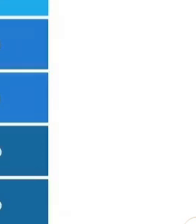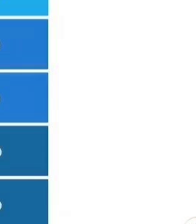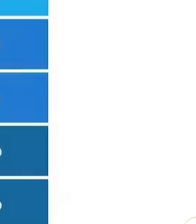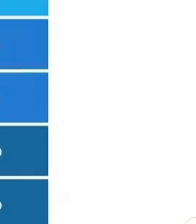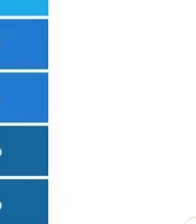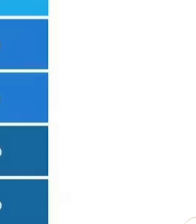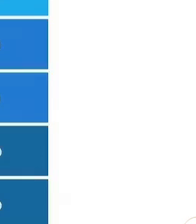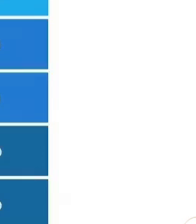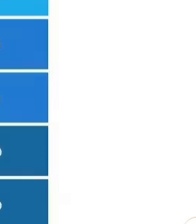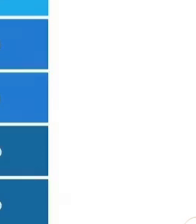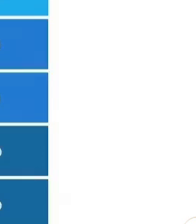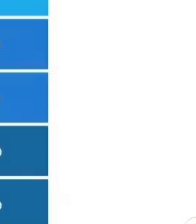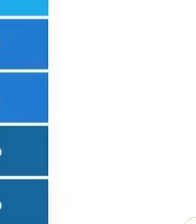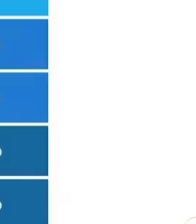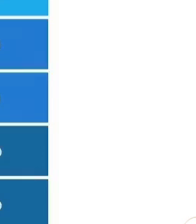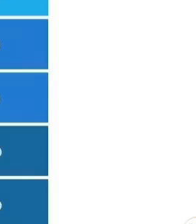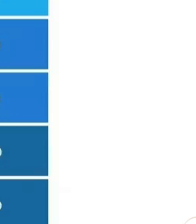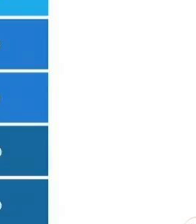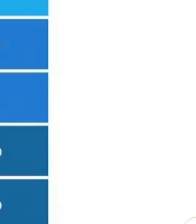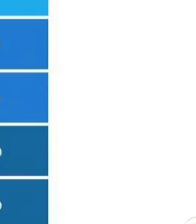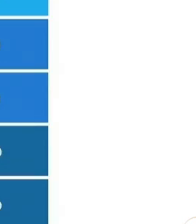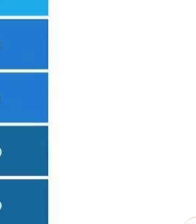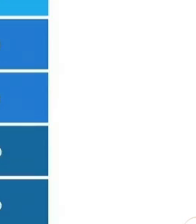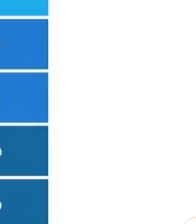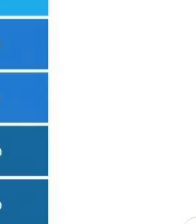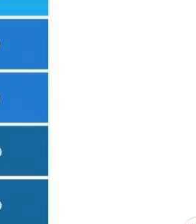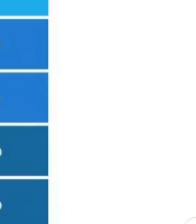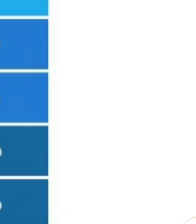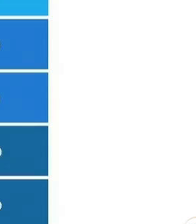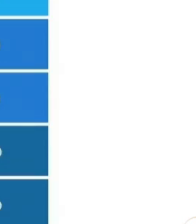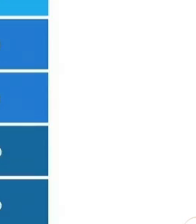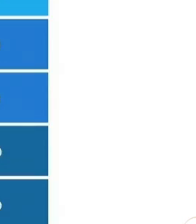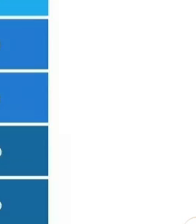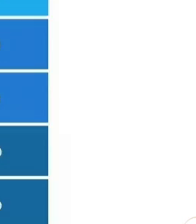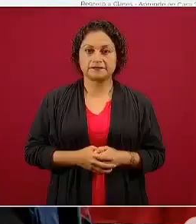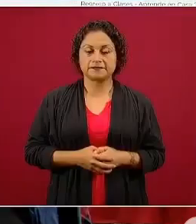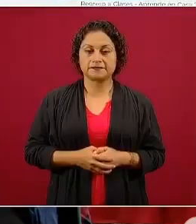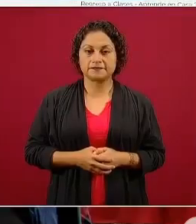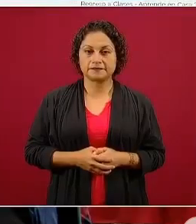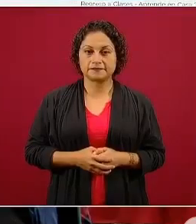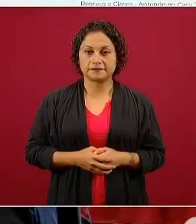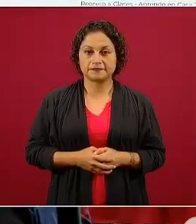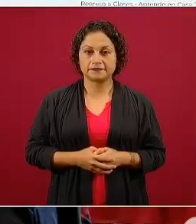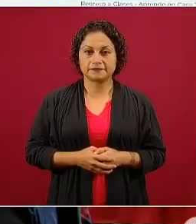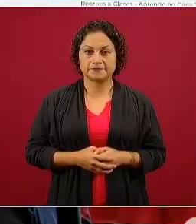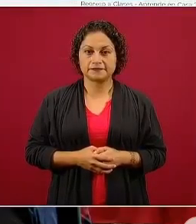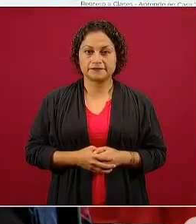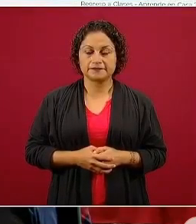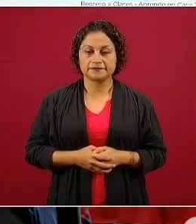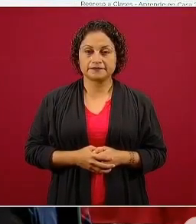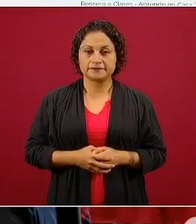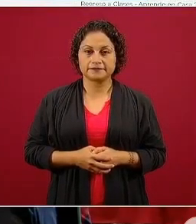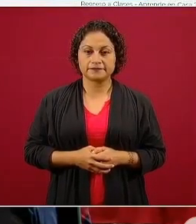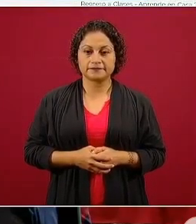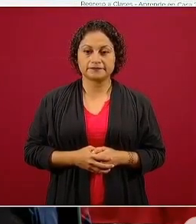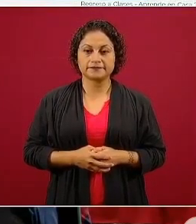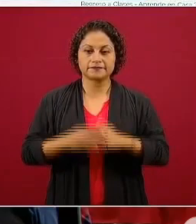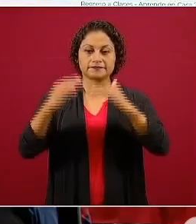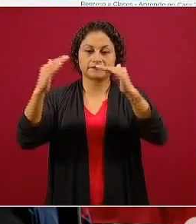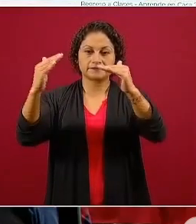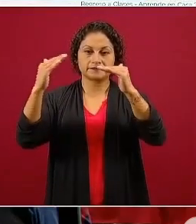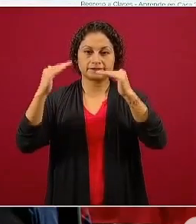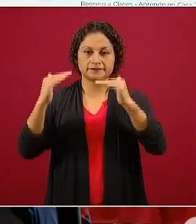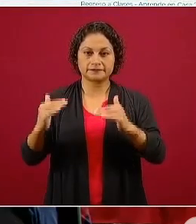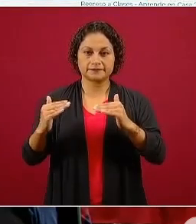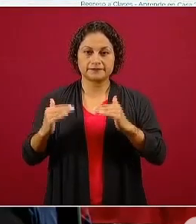uno, está de las 21 horas a las 23.30, en la opción dos, de las 9.30 de la mañana, a las